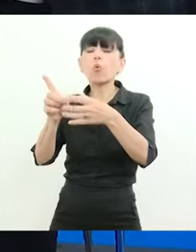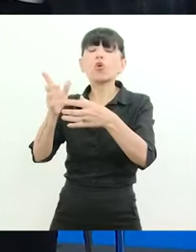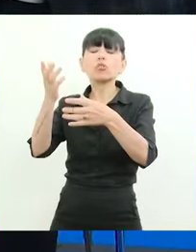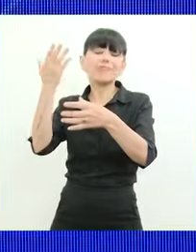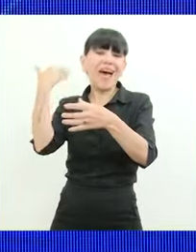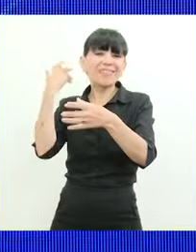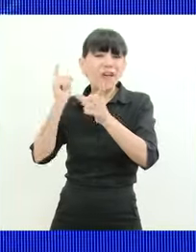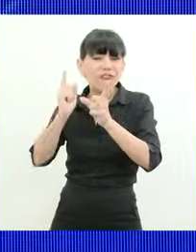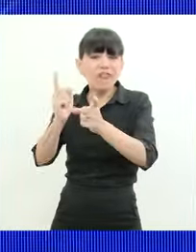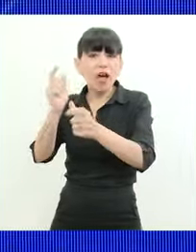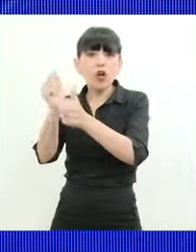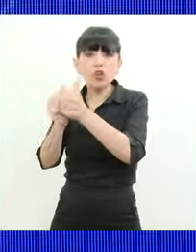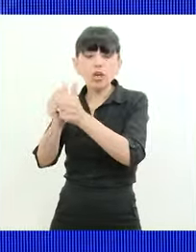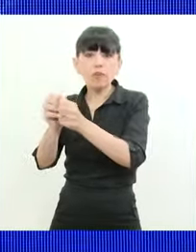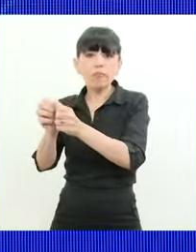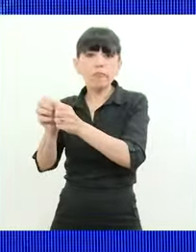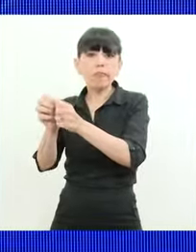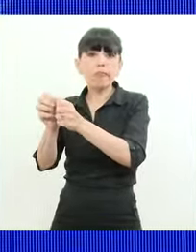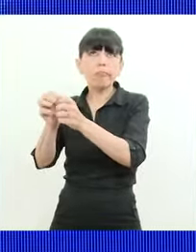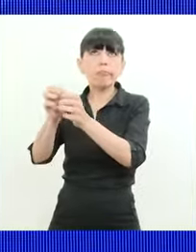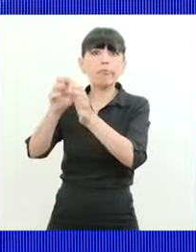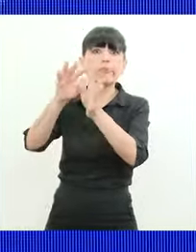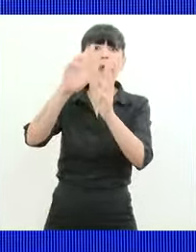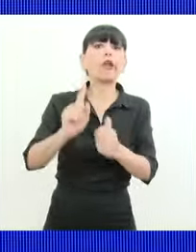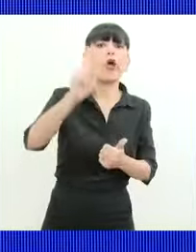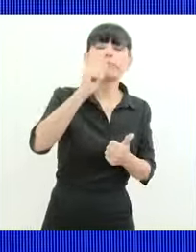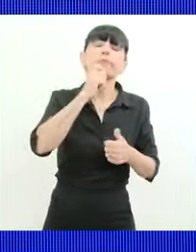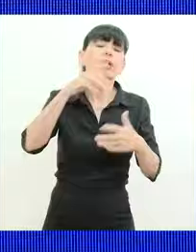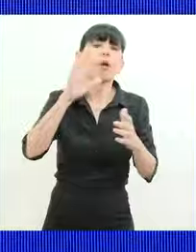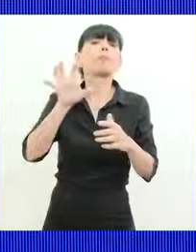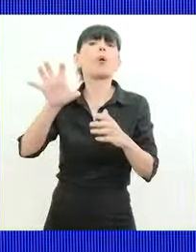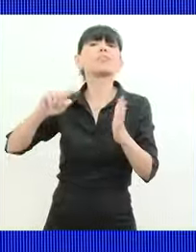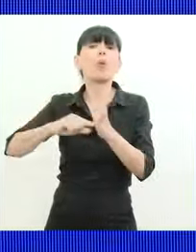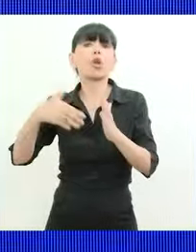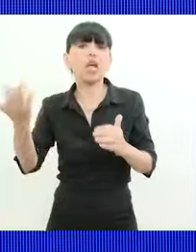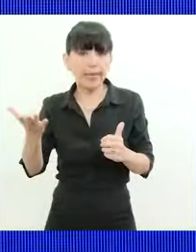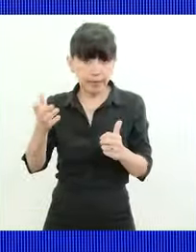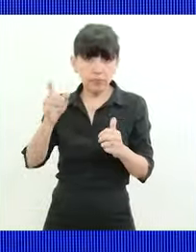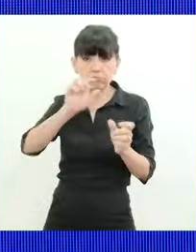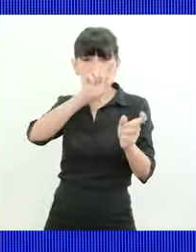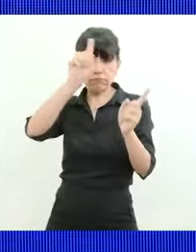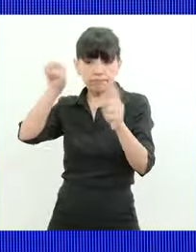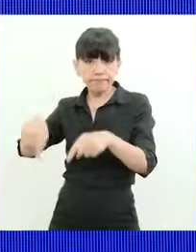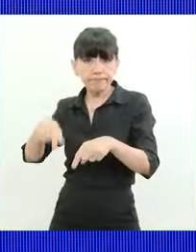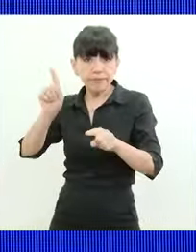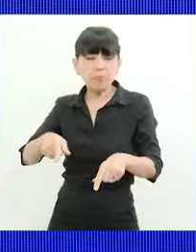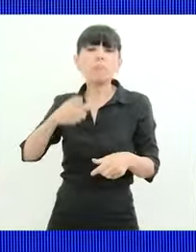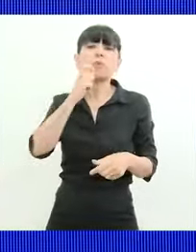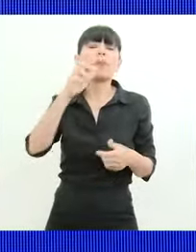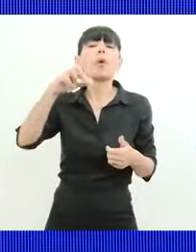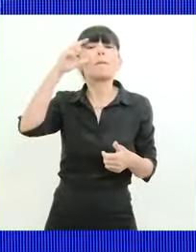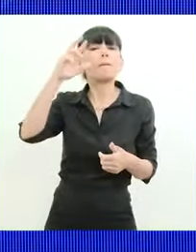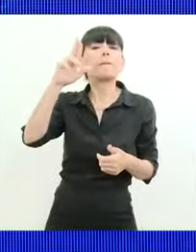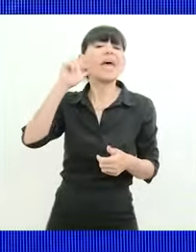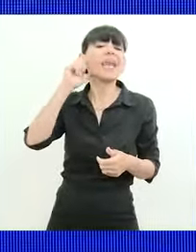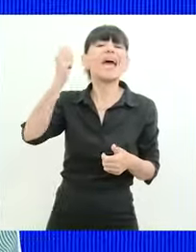Rosario en el norte de la provincia de Buenos Aires en Pergamino en Junín norte y centro de la provincia